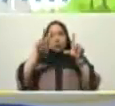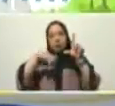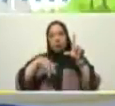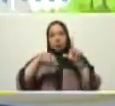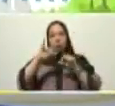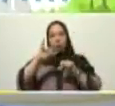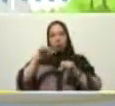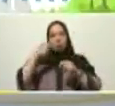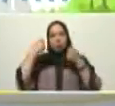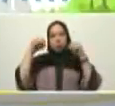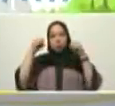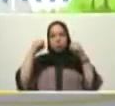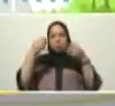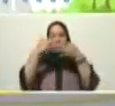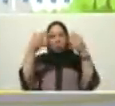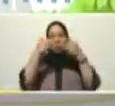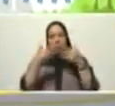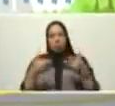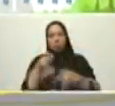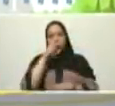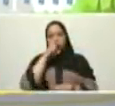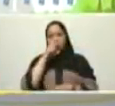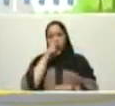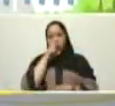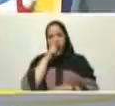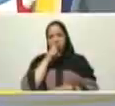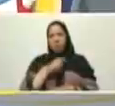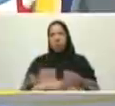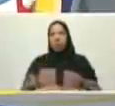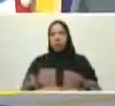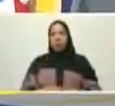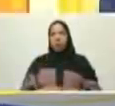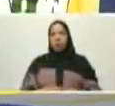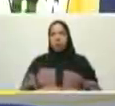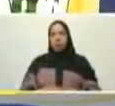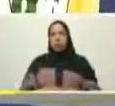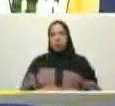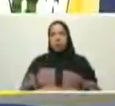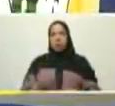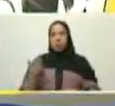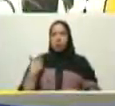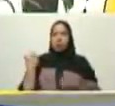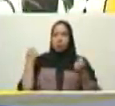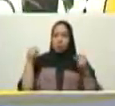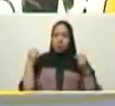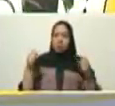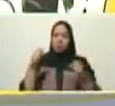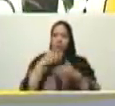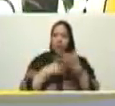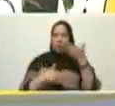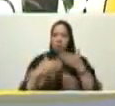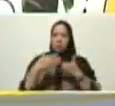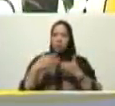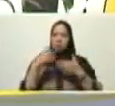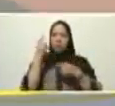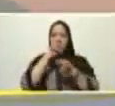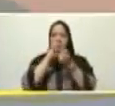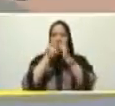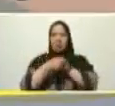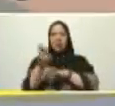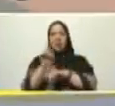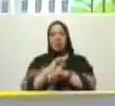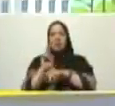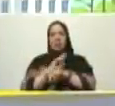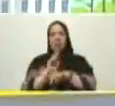visto? ¿no? un filtro que llaman unos filtros yo llamo aplicación filtro parece que las cosas avanzan tan rápido